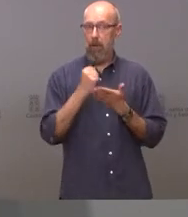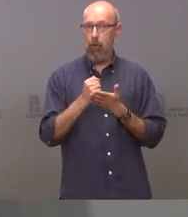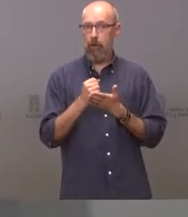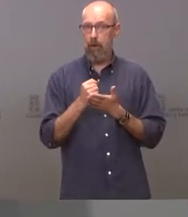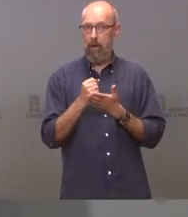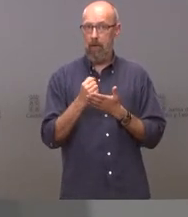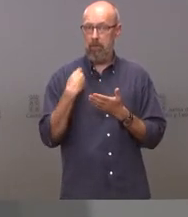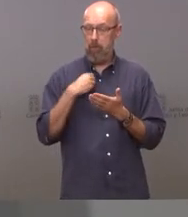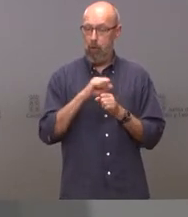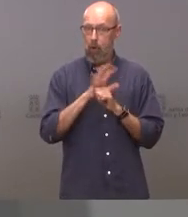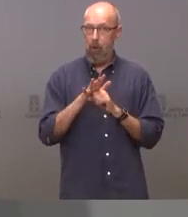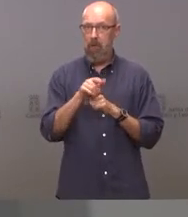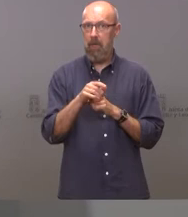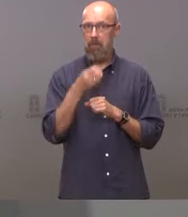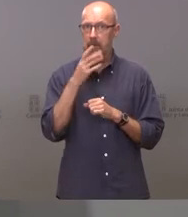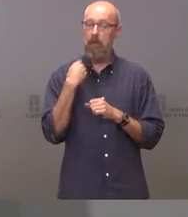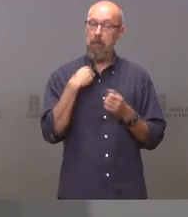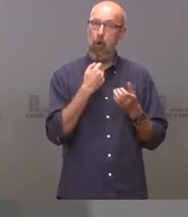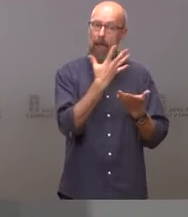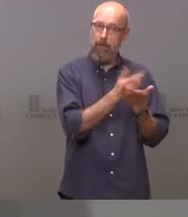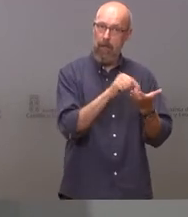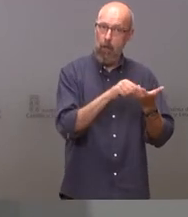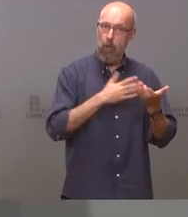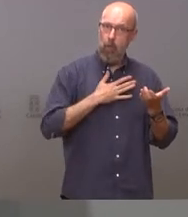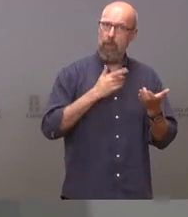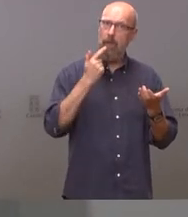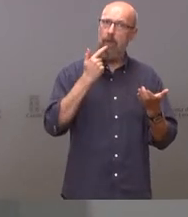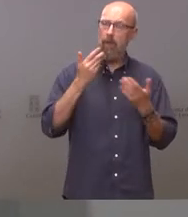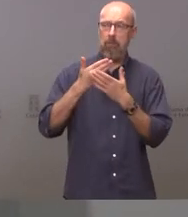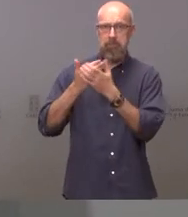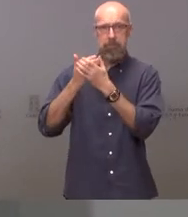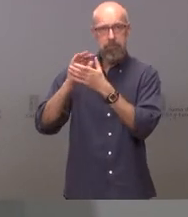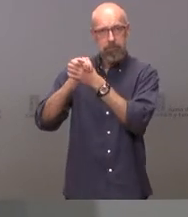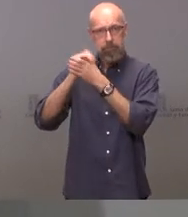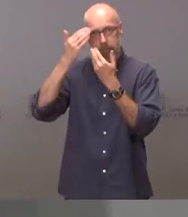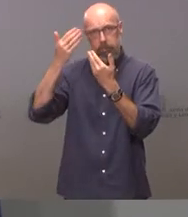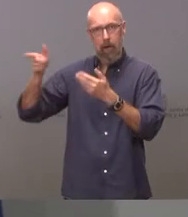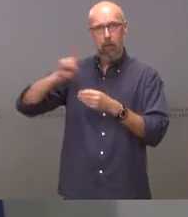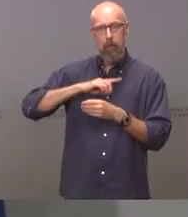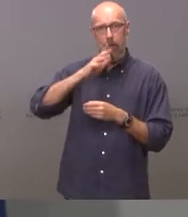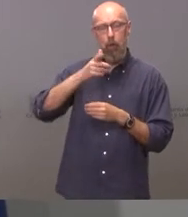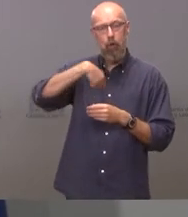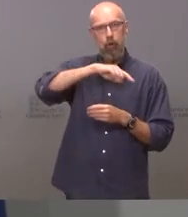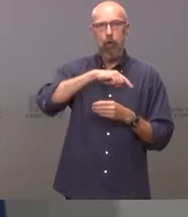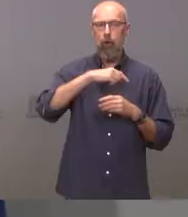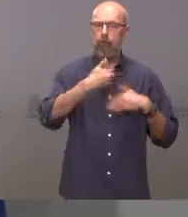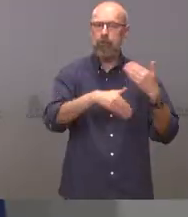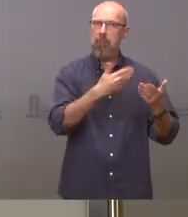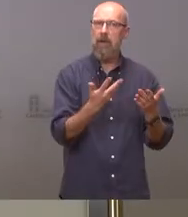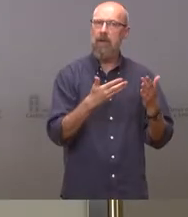felicitación por parte del Ministerio por su rapidez en implantar esta solución.